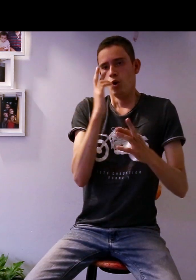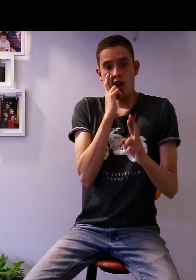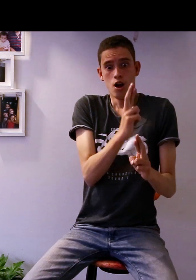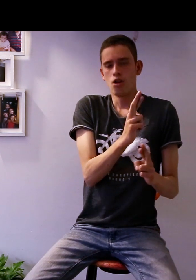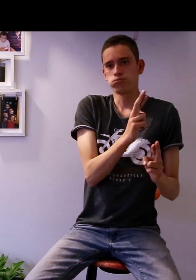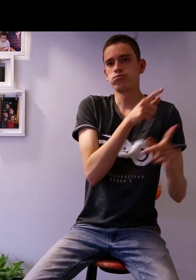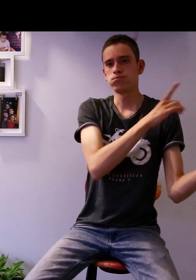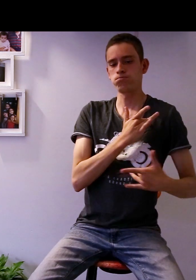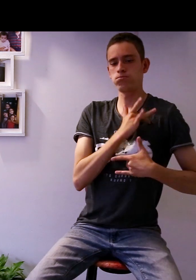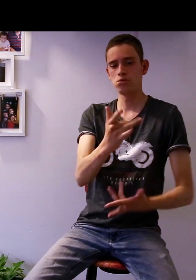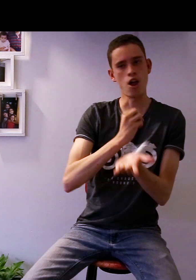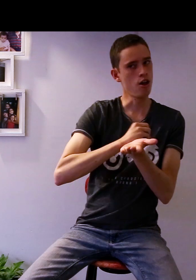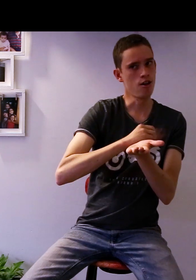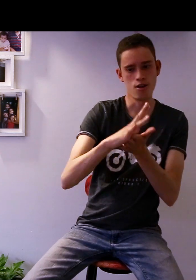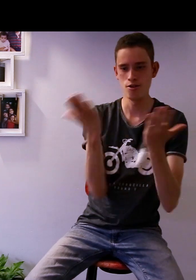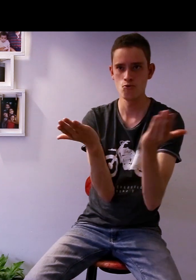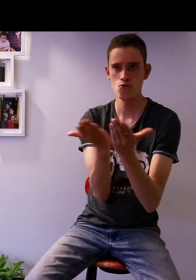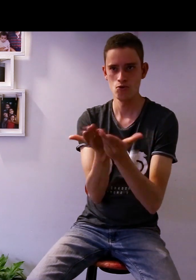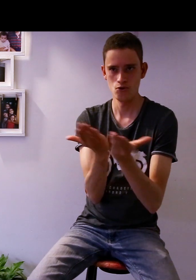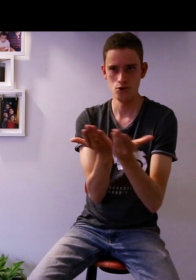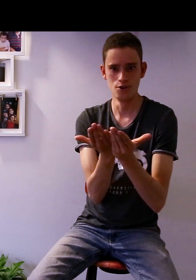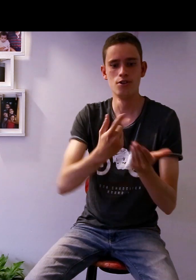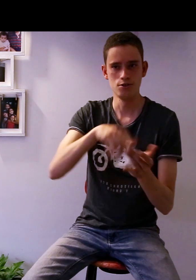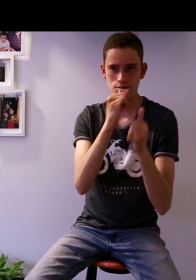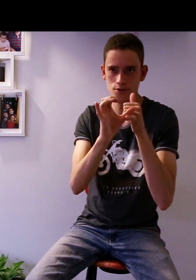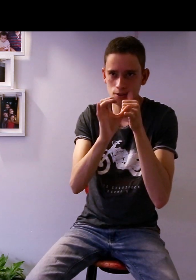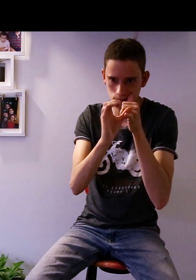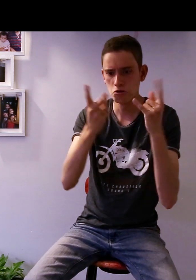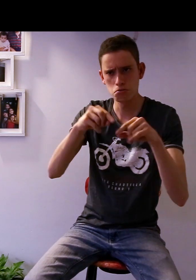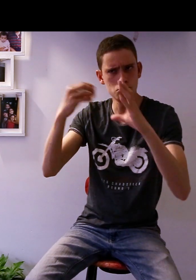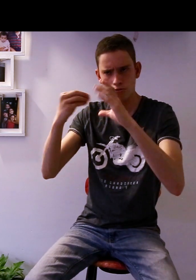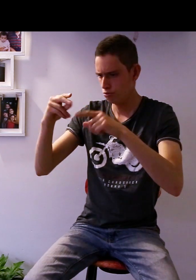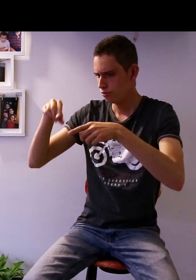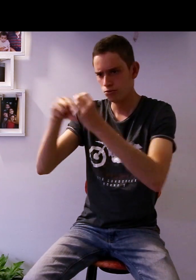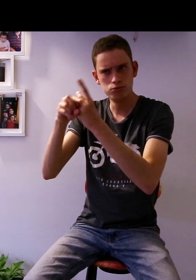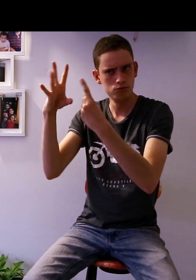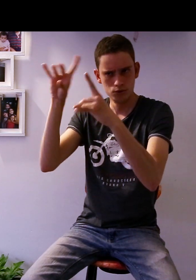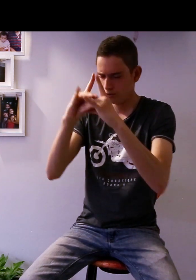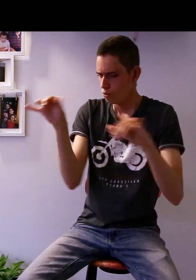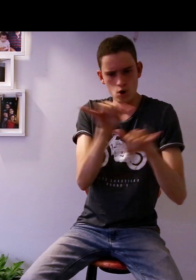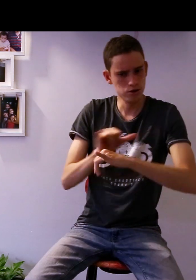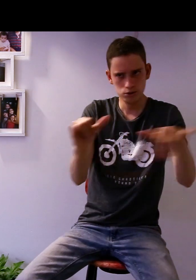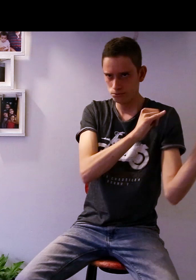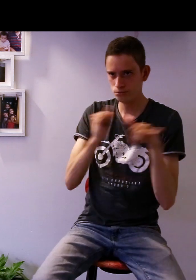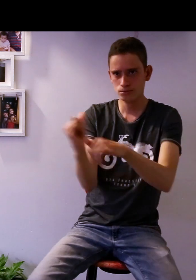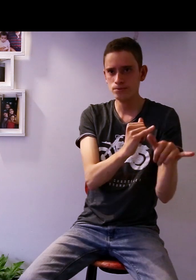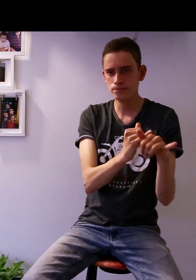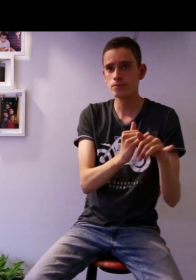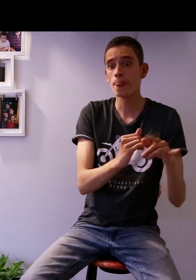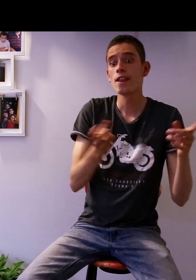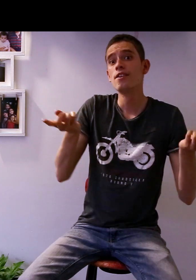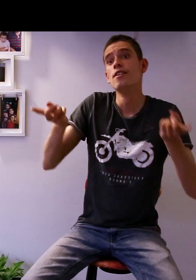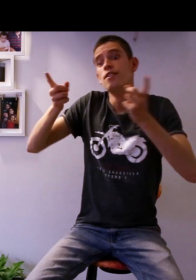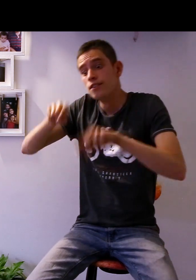de la NASA, de diferentes carreras, plásticos, ingeniería de sistemas, mecatrónica,